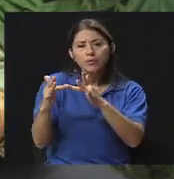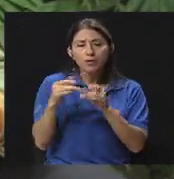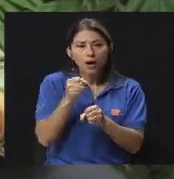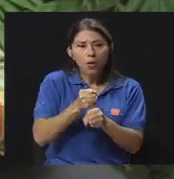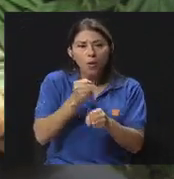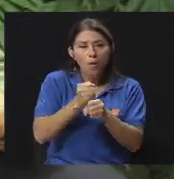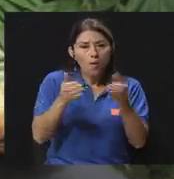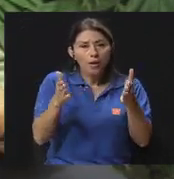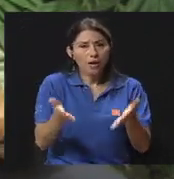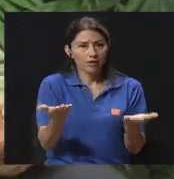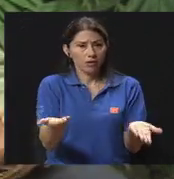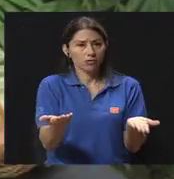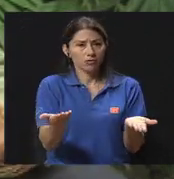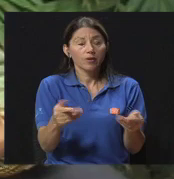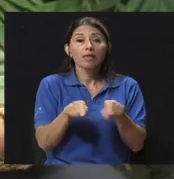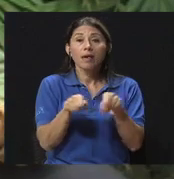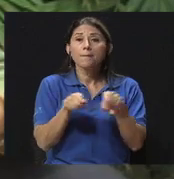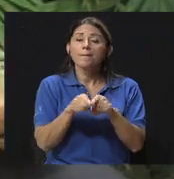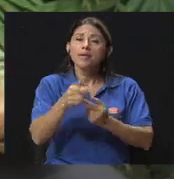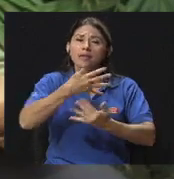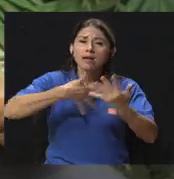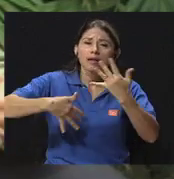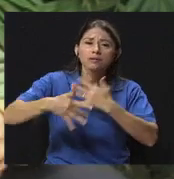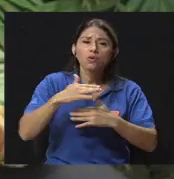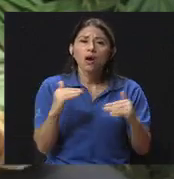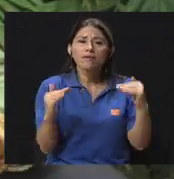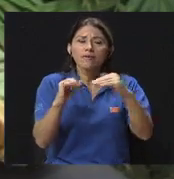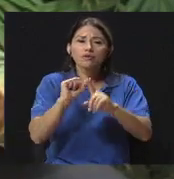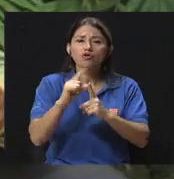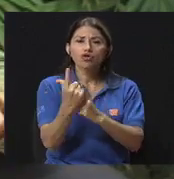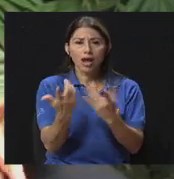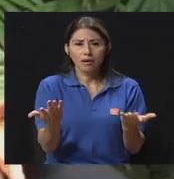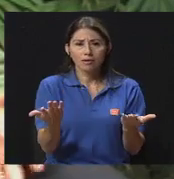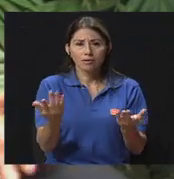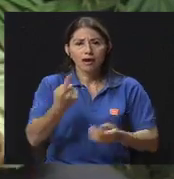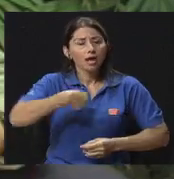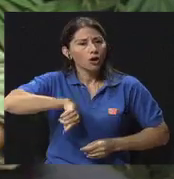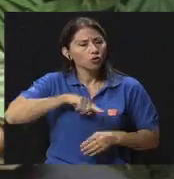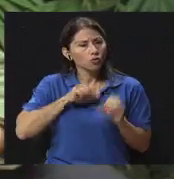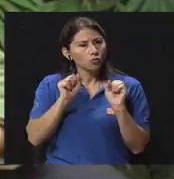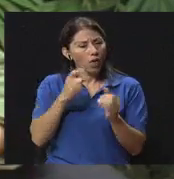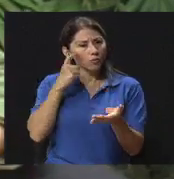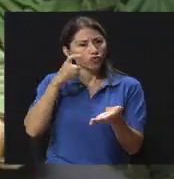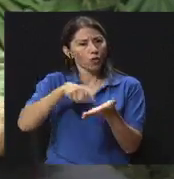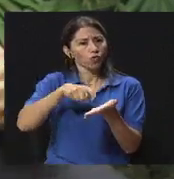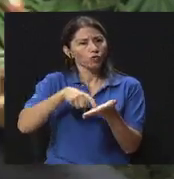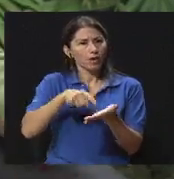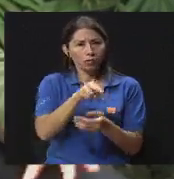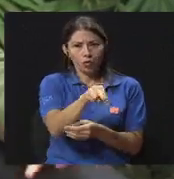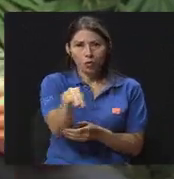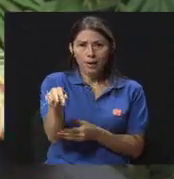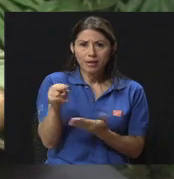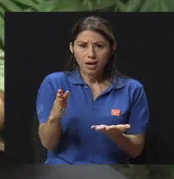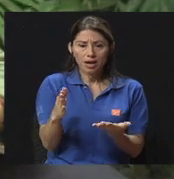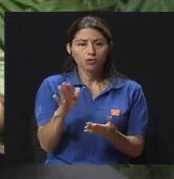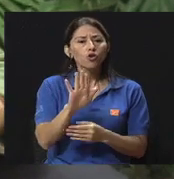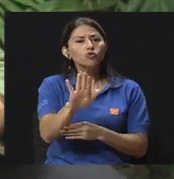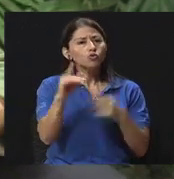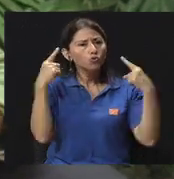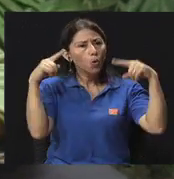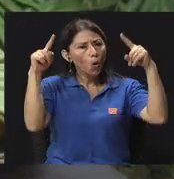interacción incluso a nivel social. Espacios donde podamos darle el reconocimiento a cada uno de los compañeros por sus logros.